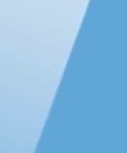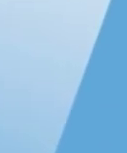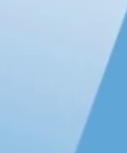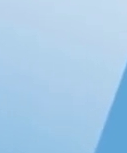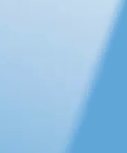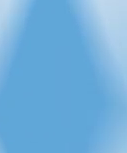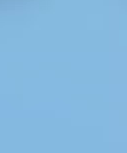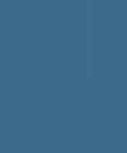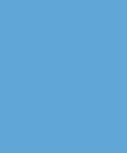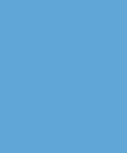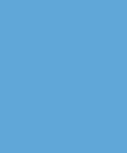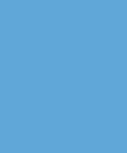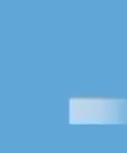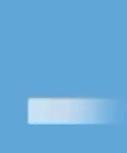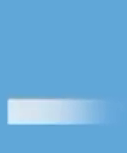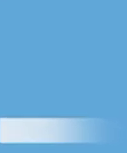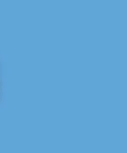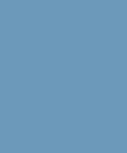Regresamos.